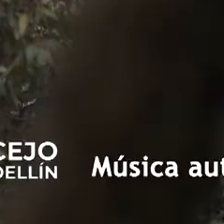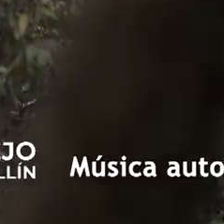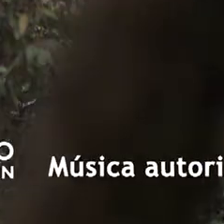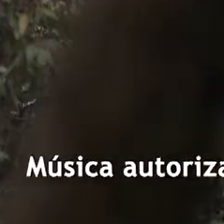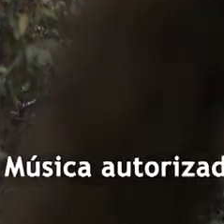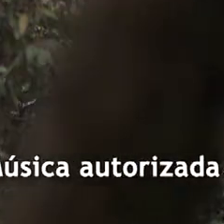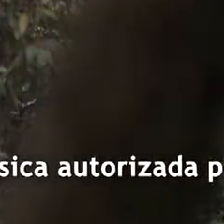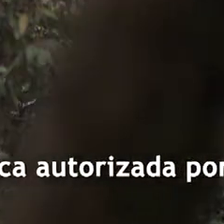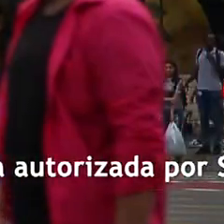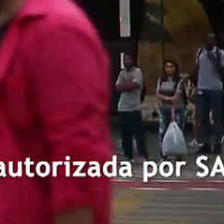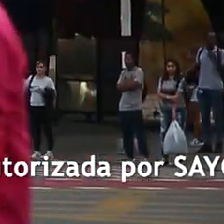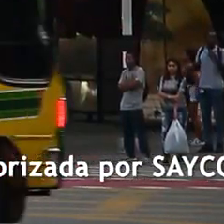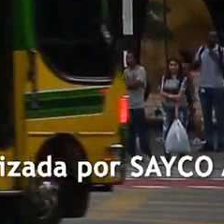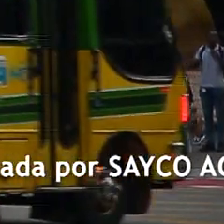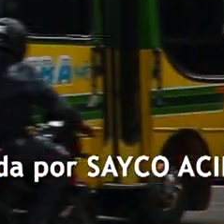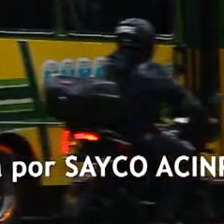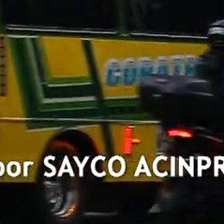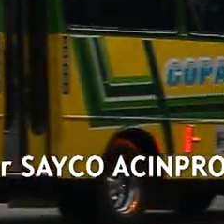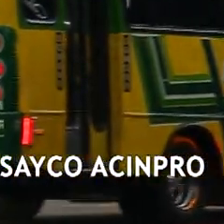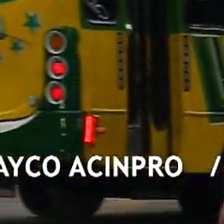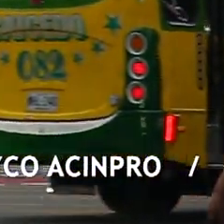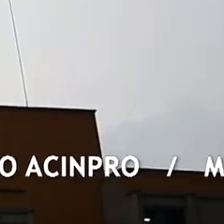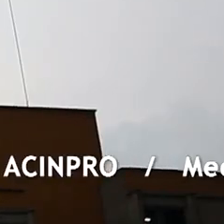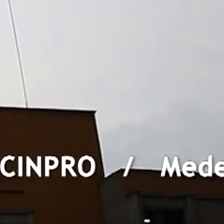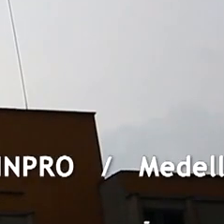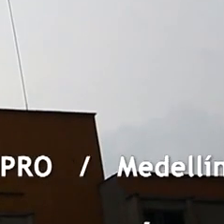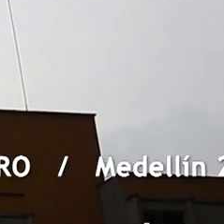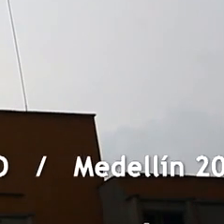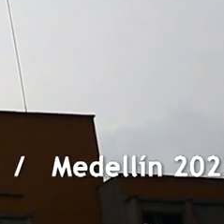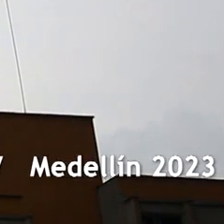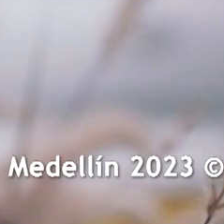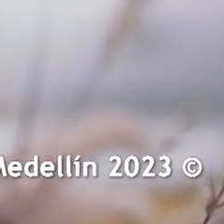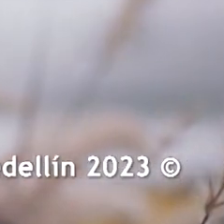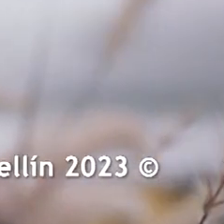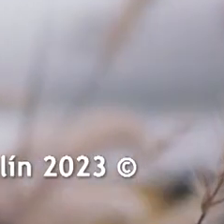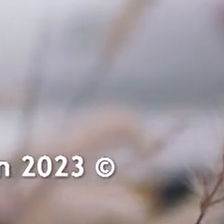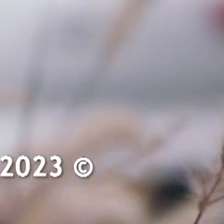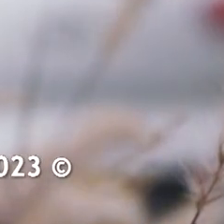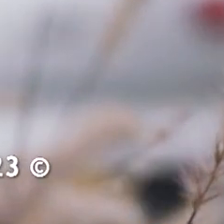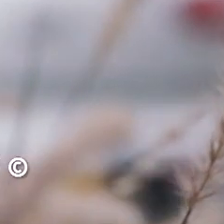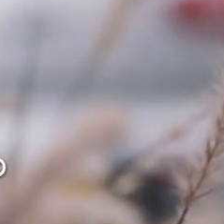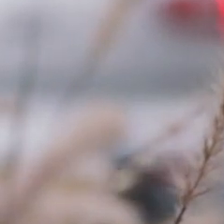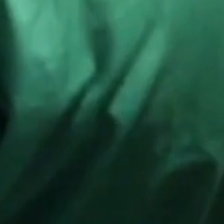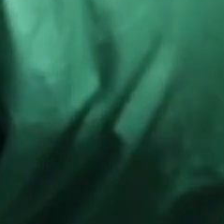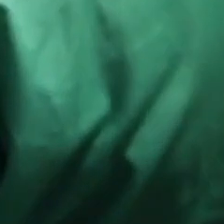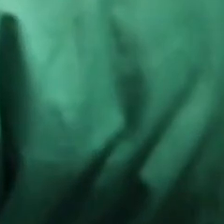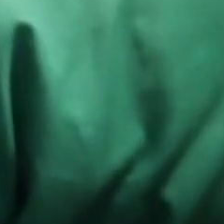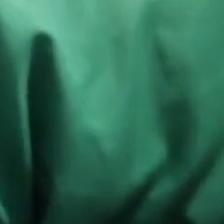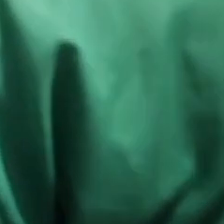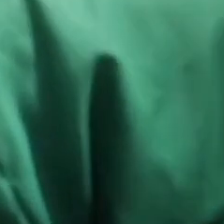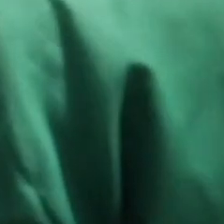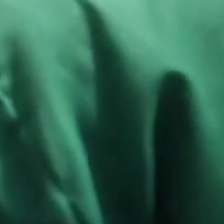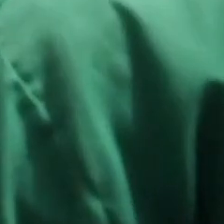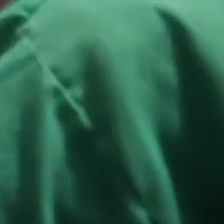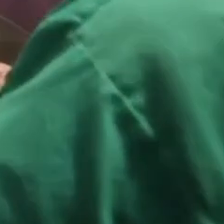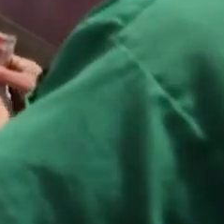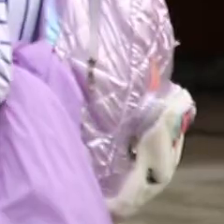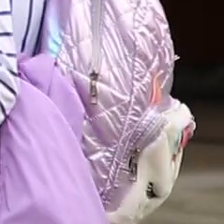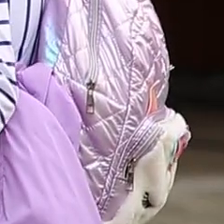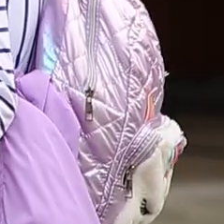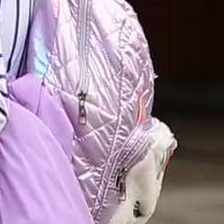sol y en sus barrios sus montañas y en sus parques y en sus calles siempre está el amor